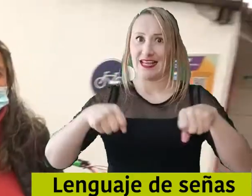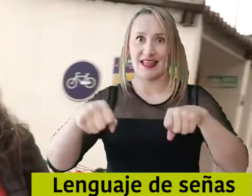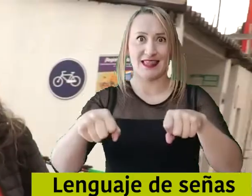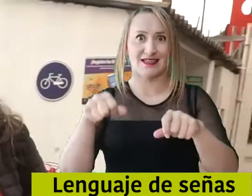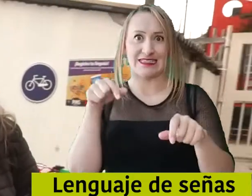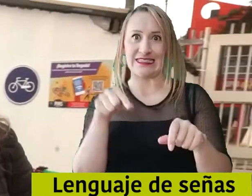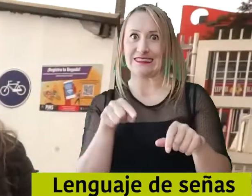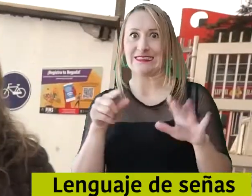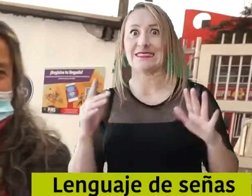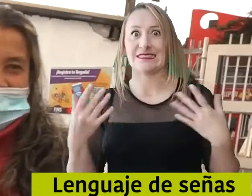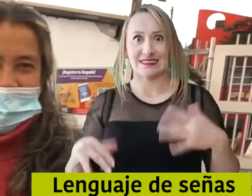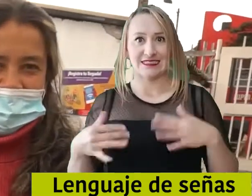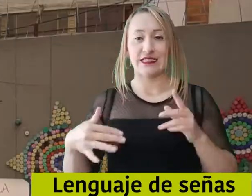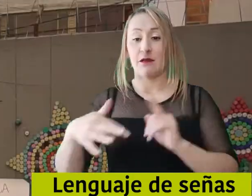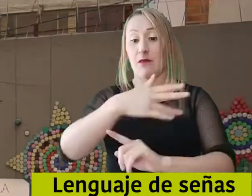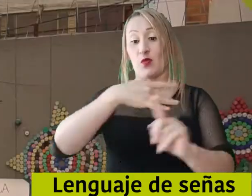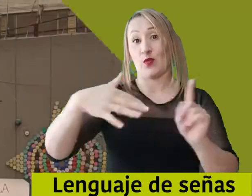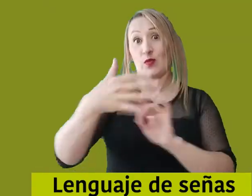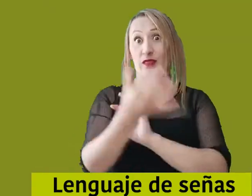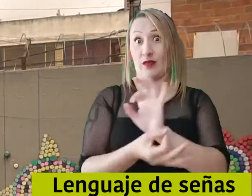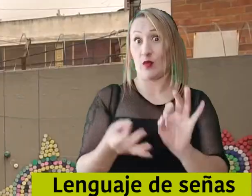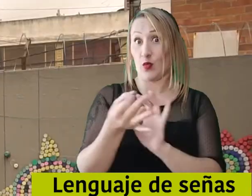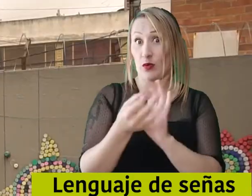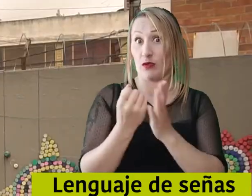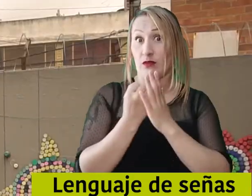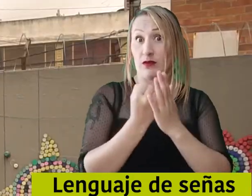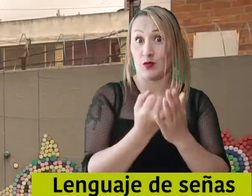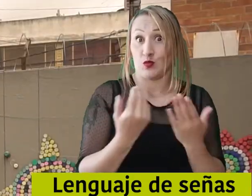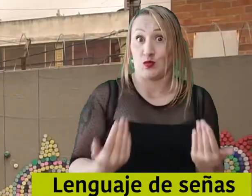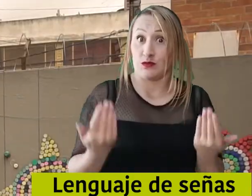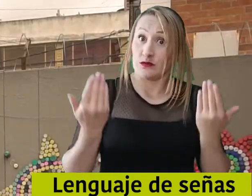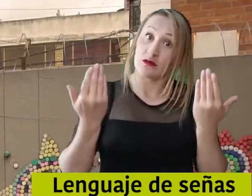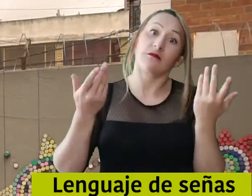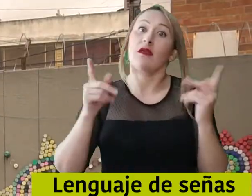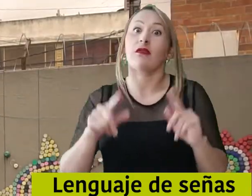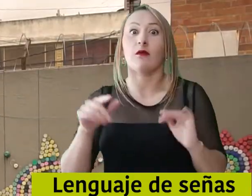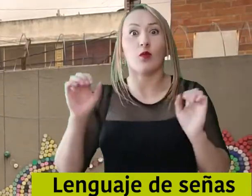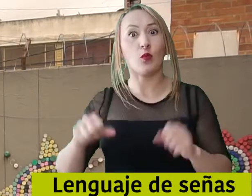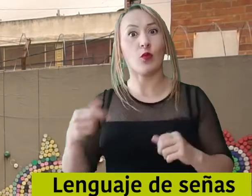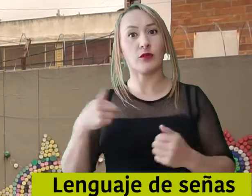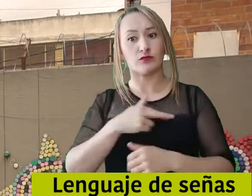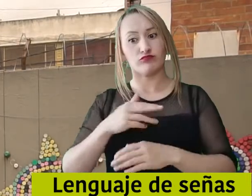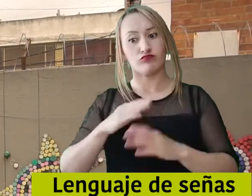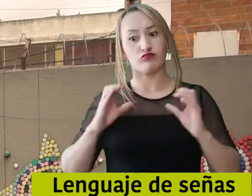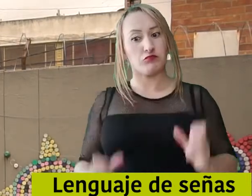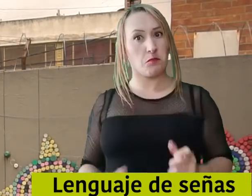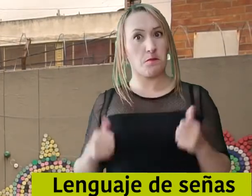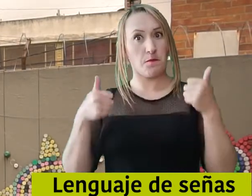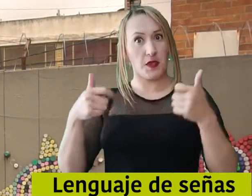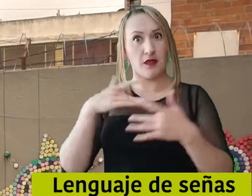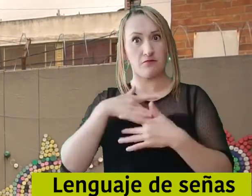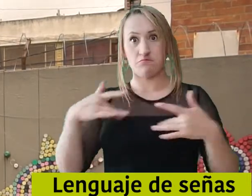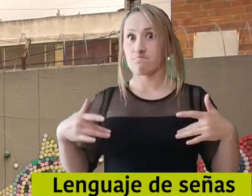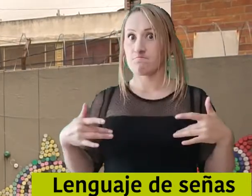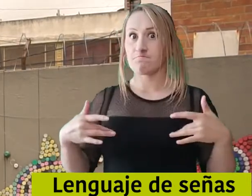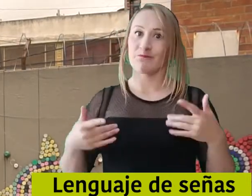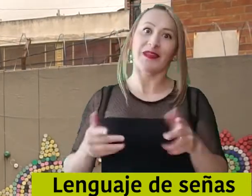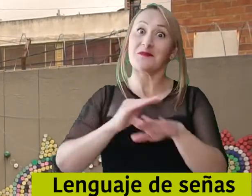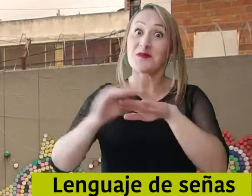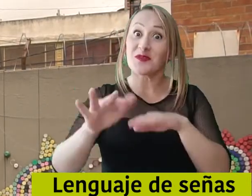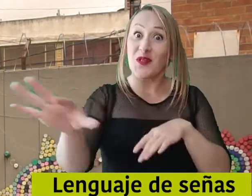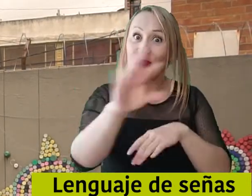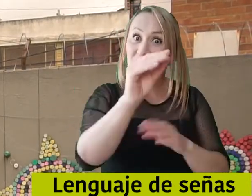toda la comunidad a que hagamos todo este medio. Nos encontramos en el Jardín Nuestra Señora de Guadalupe, en el cual hemos venido haciendo